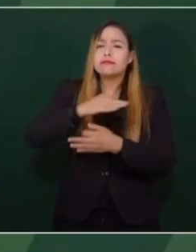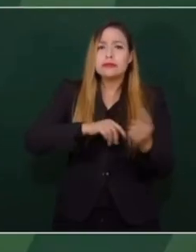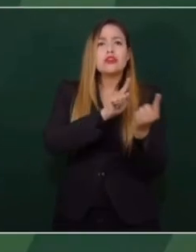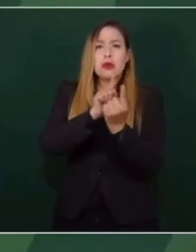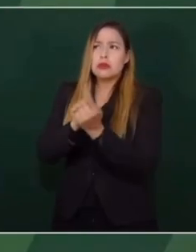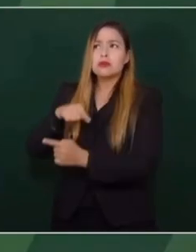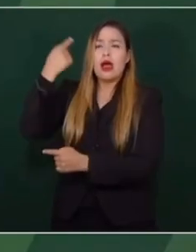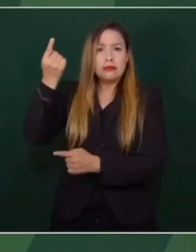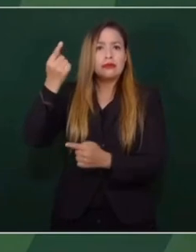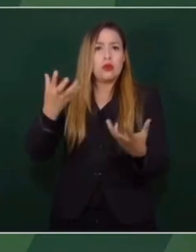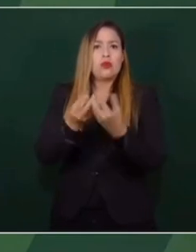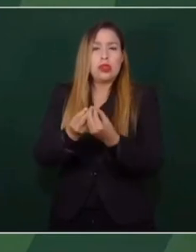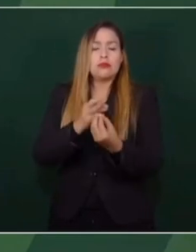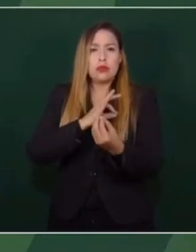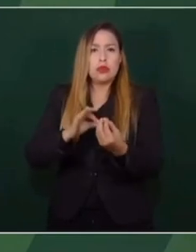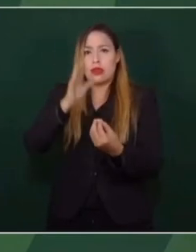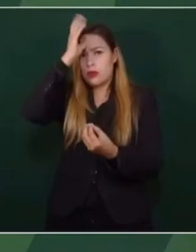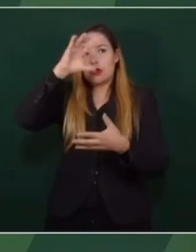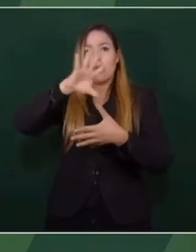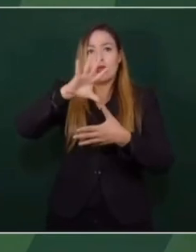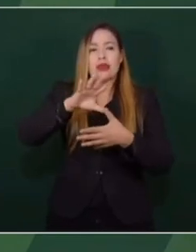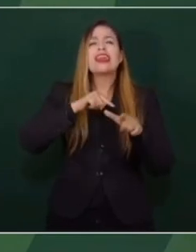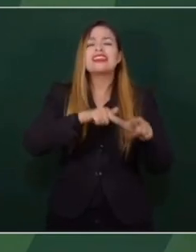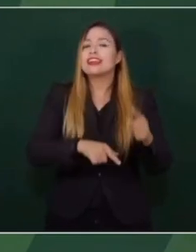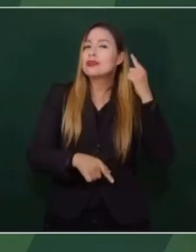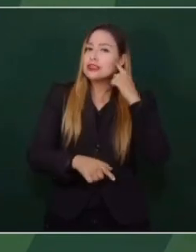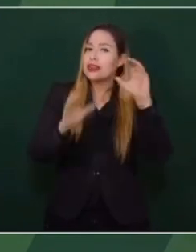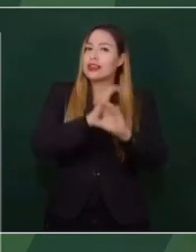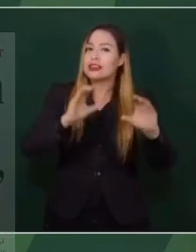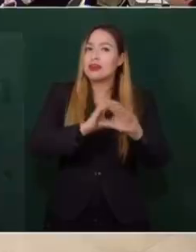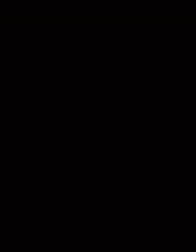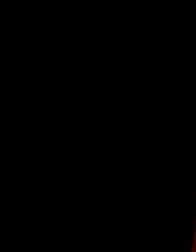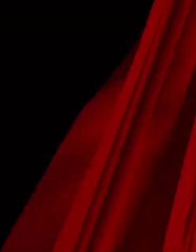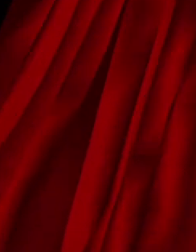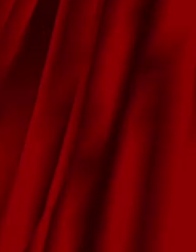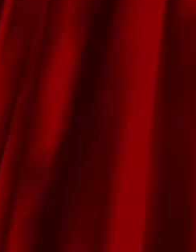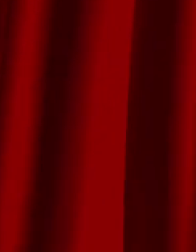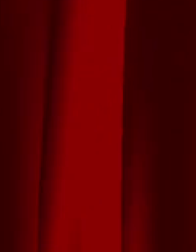todos en América. Y hay que seguir escuchando a los Tigres del Norte. Bueno, adiós, adiós.